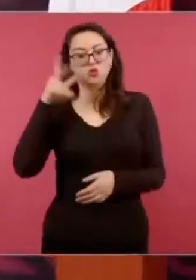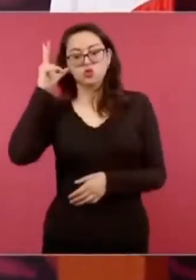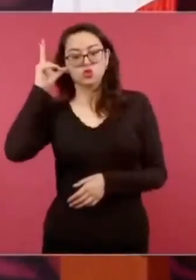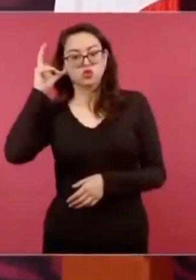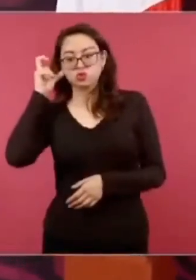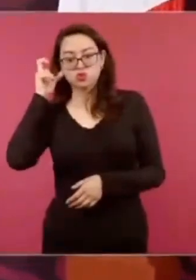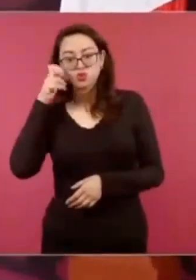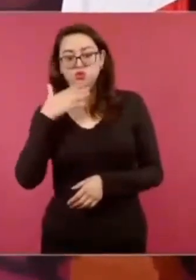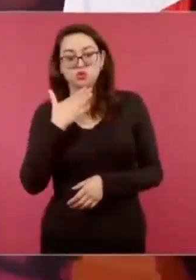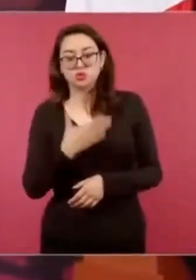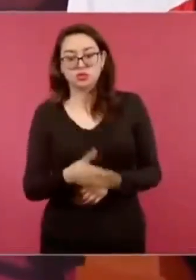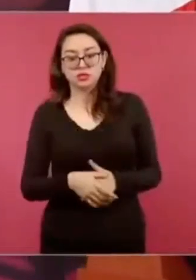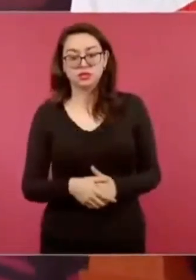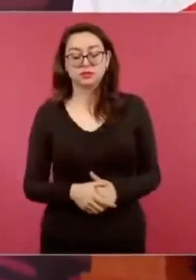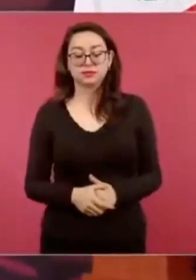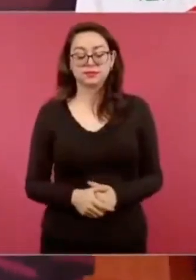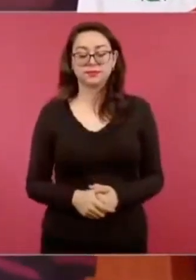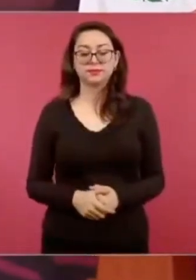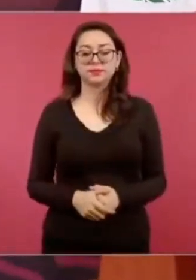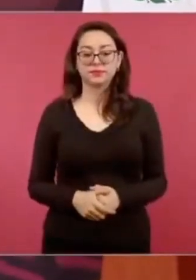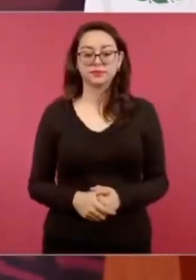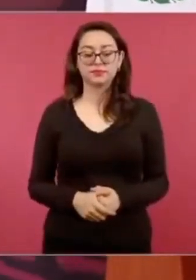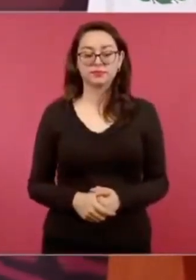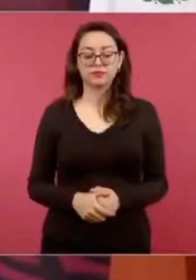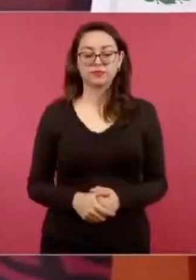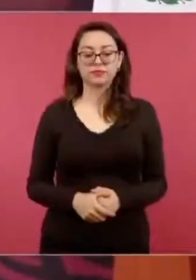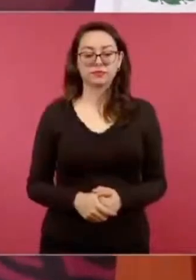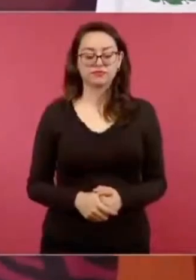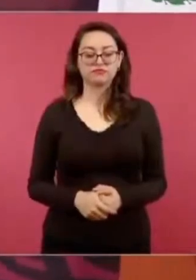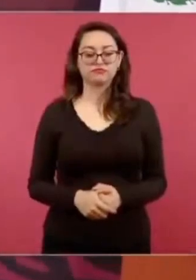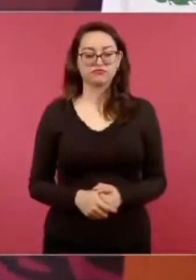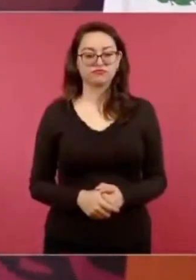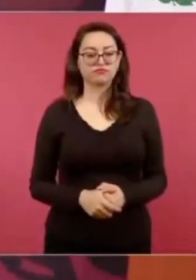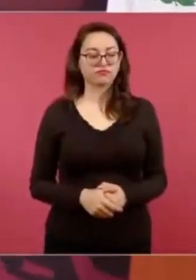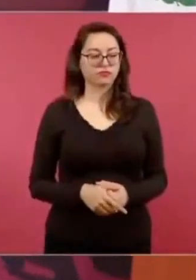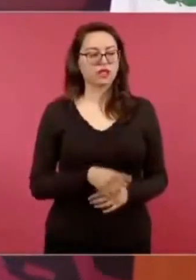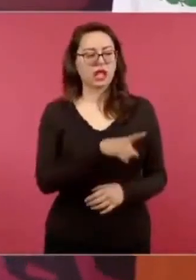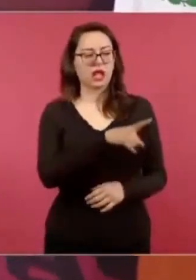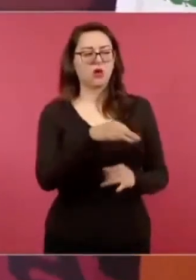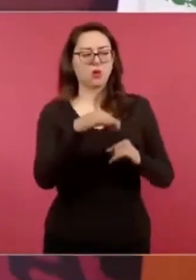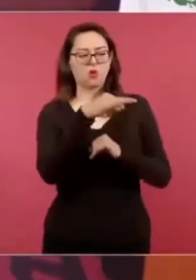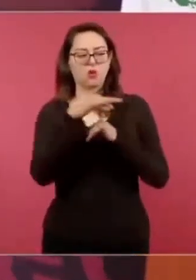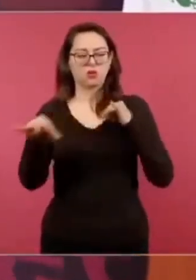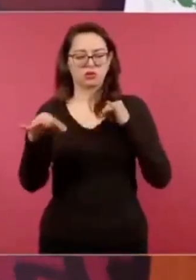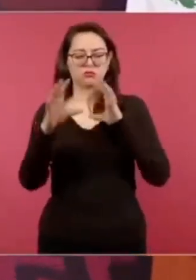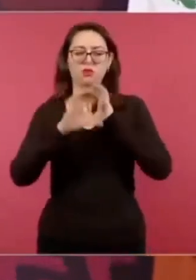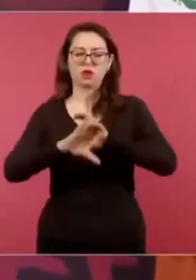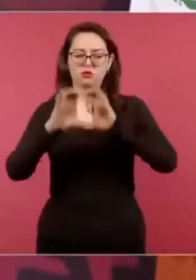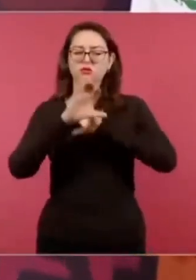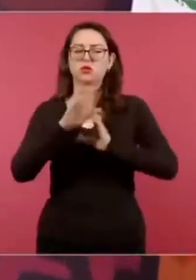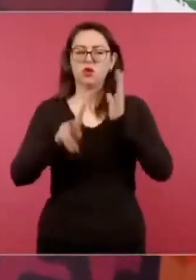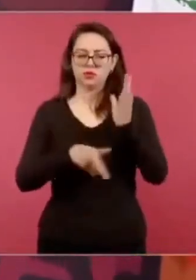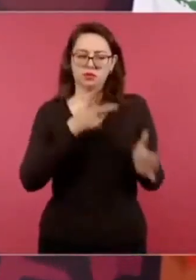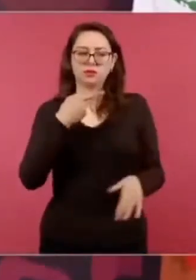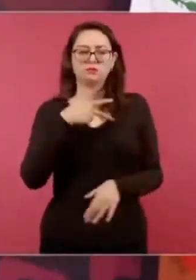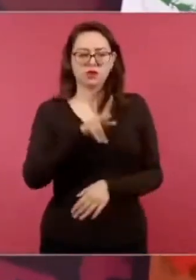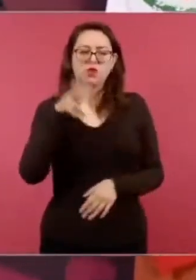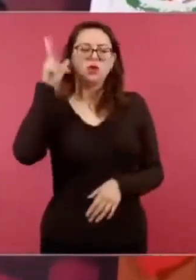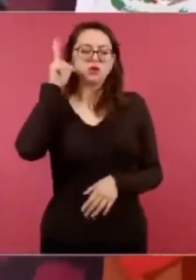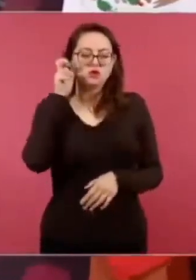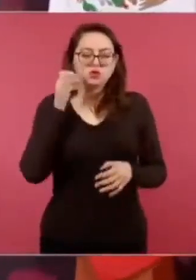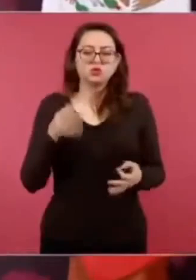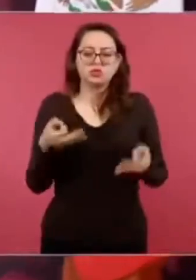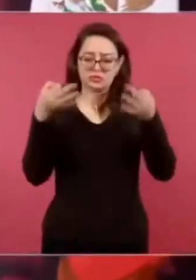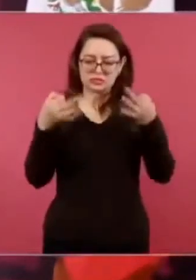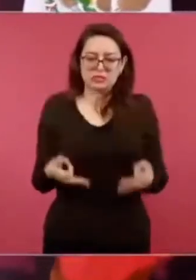escenario, ¿no? Sí, ya tenemos mejor versión. Mejor versión. La ponemos, sí, al final. Es que es buenísima. Y, y